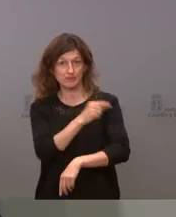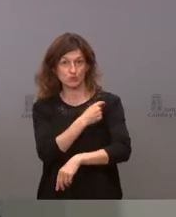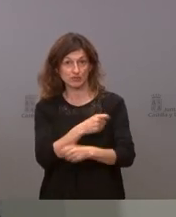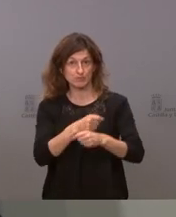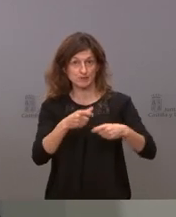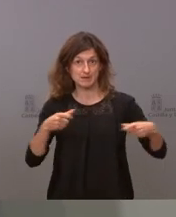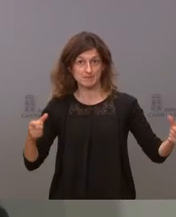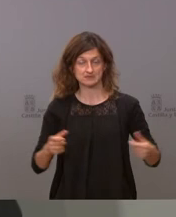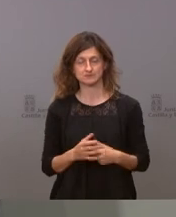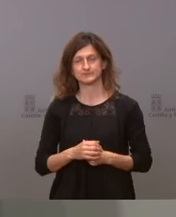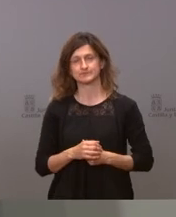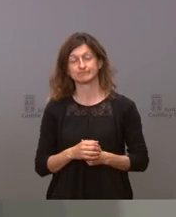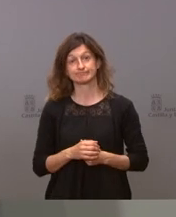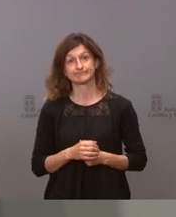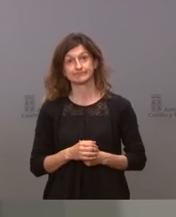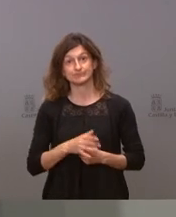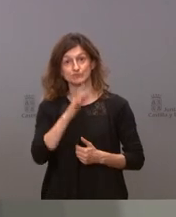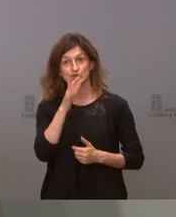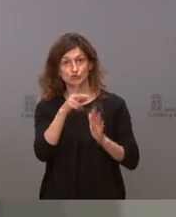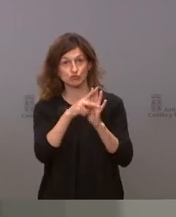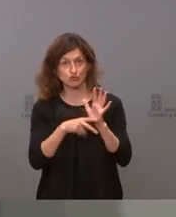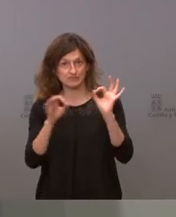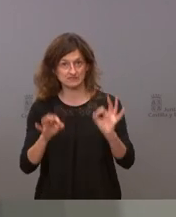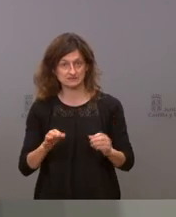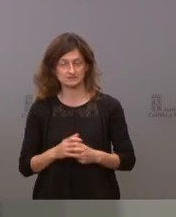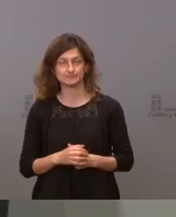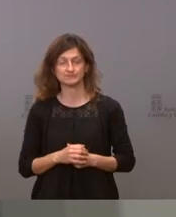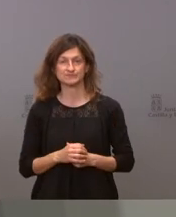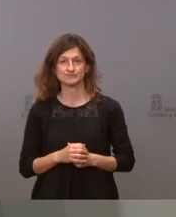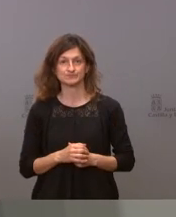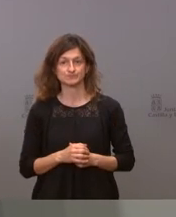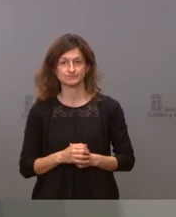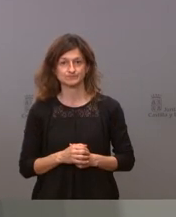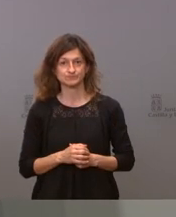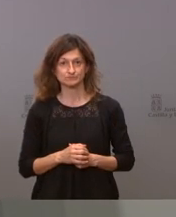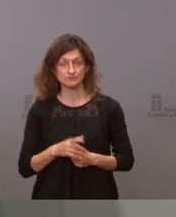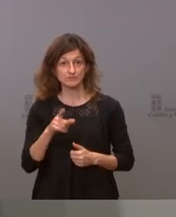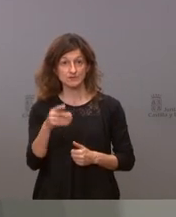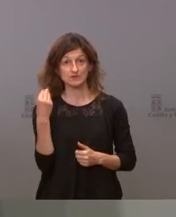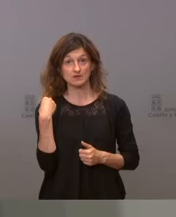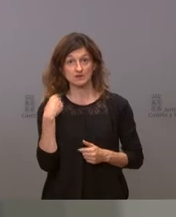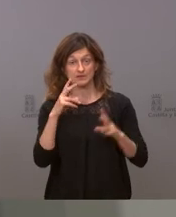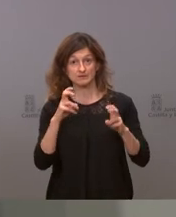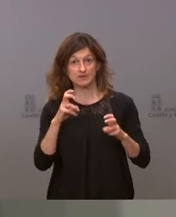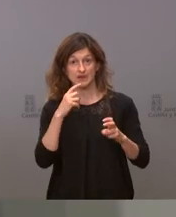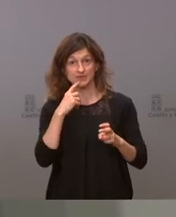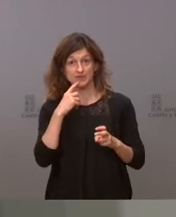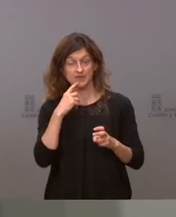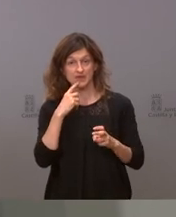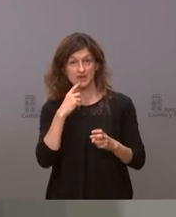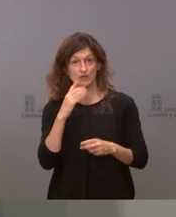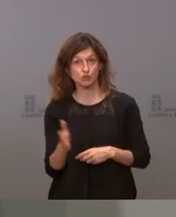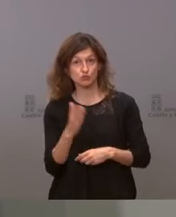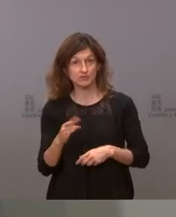estas van a ser las instrucciones sobre la anulación de la productividad es la primera noticia que tengo